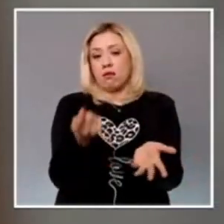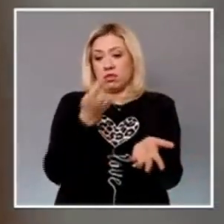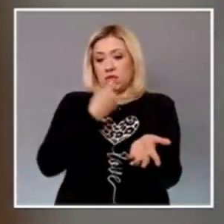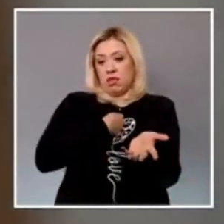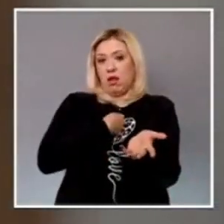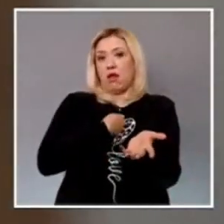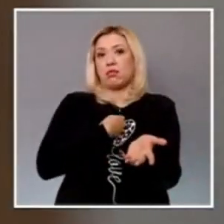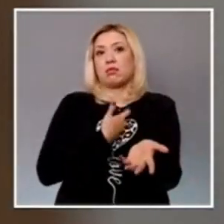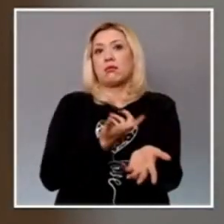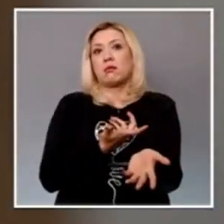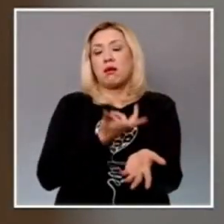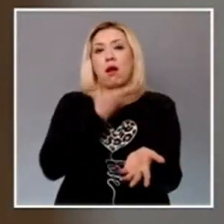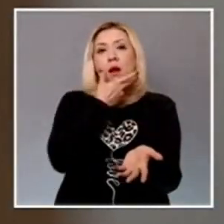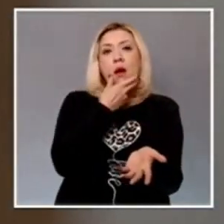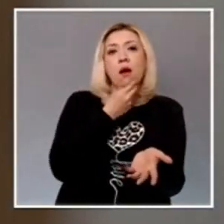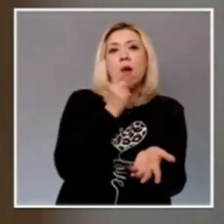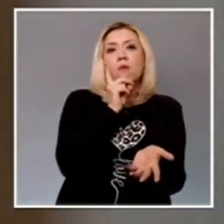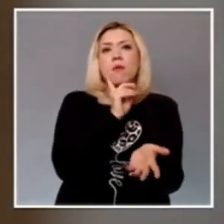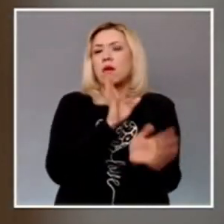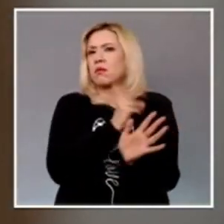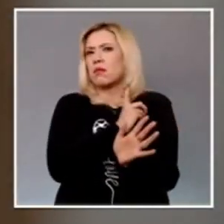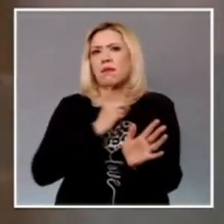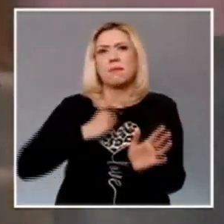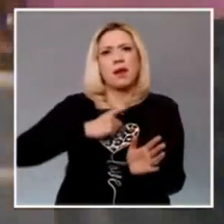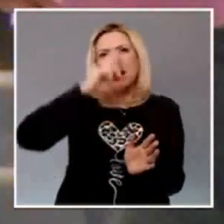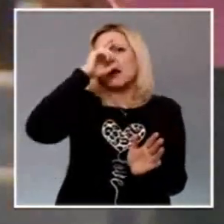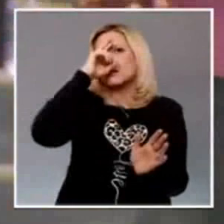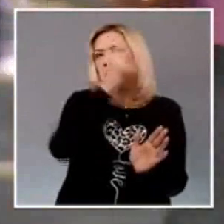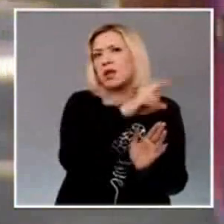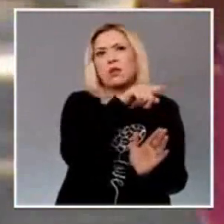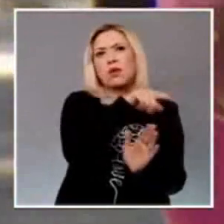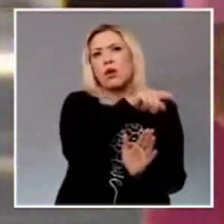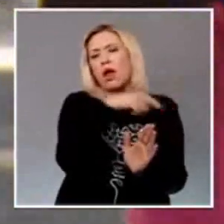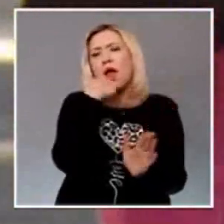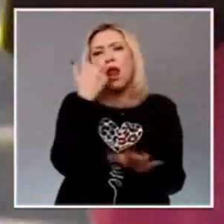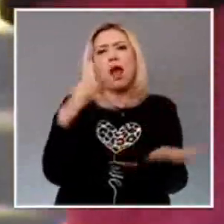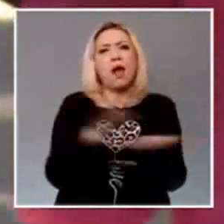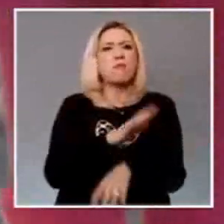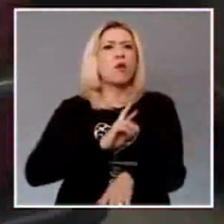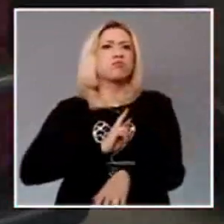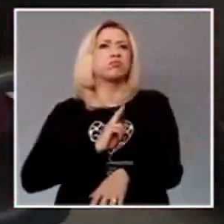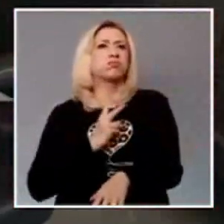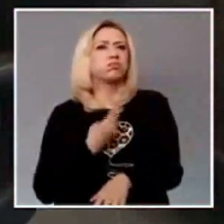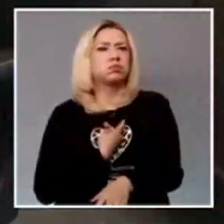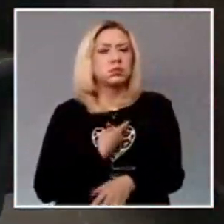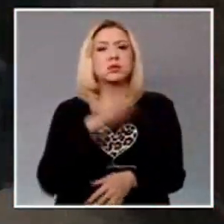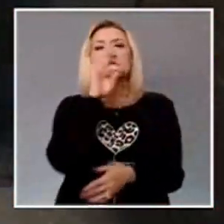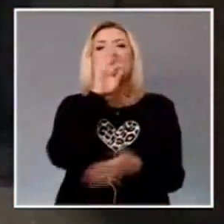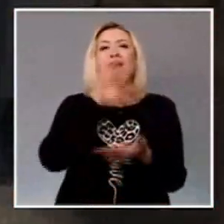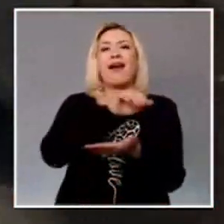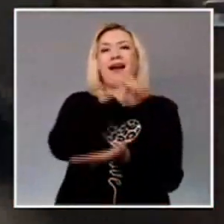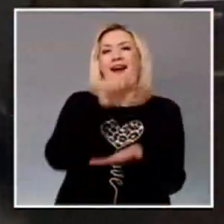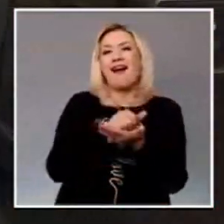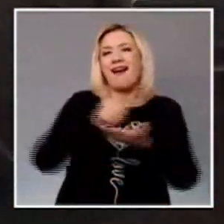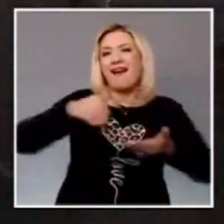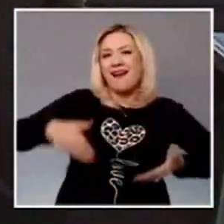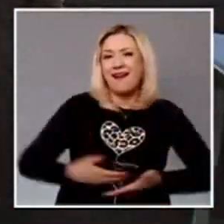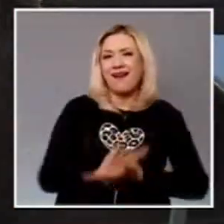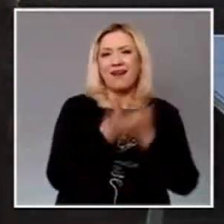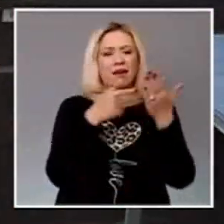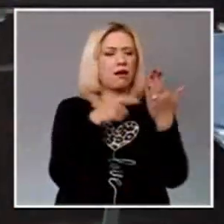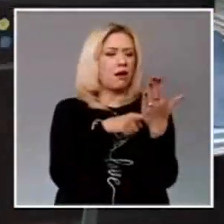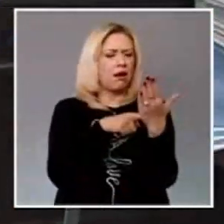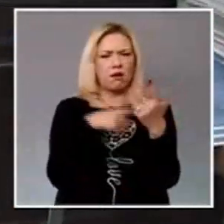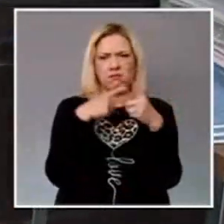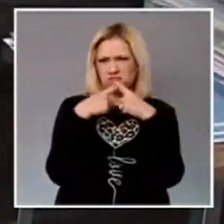nombre y pronombre que hayan elegido. En los casos donde los documentos de identidad de una persona trans no reflejen la identidad con la que se han